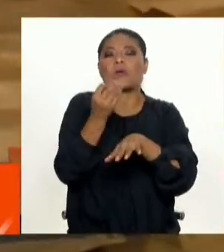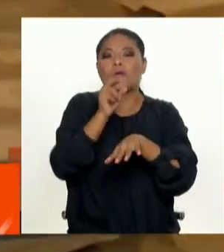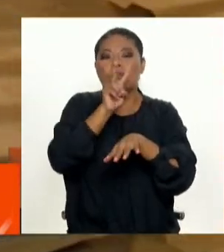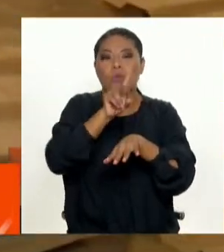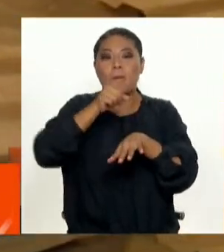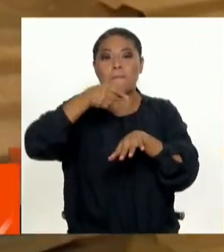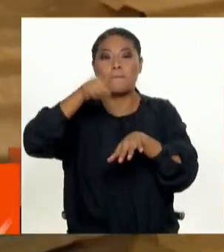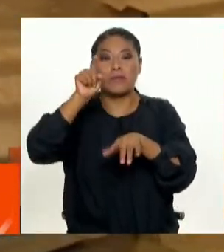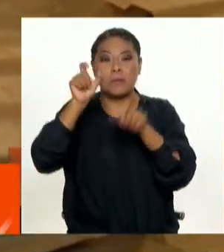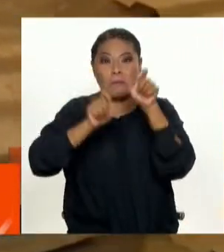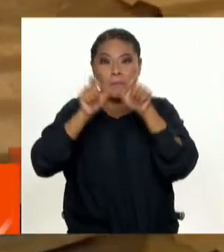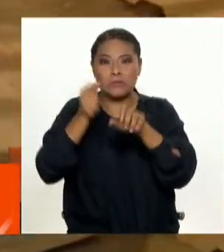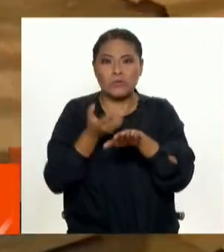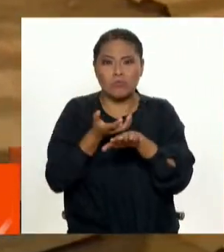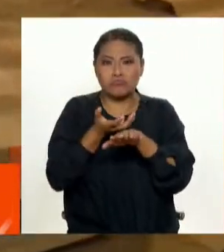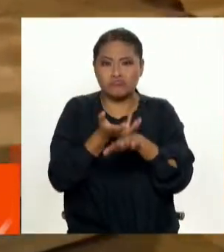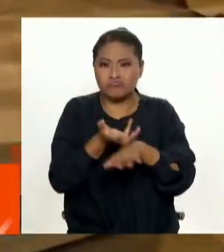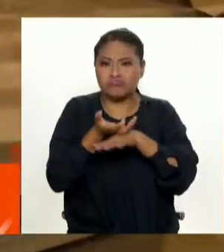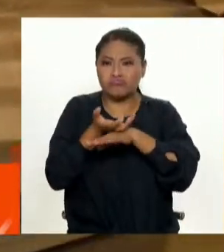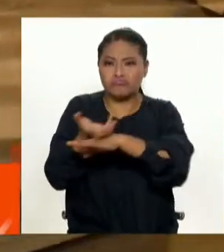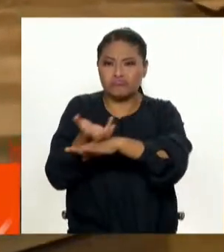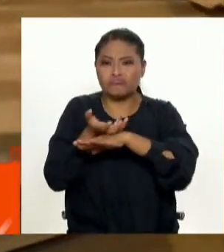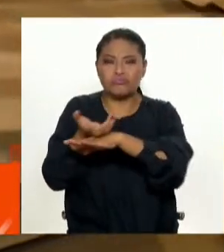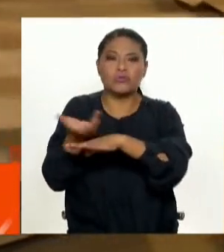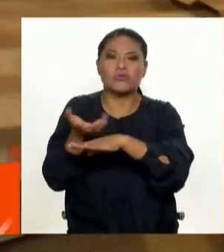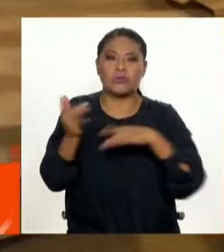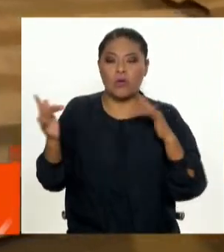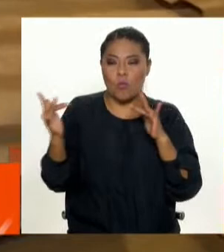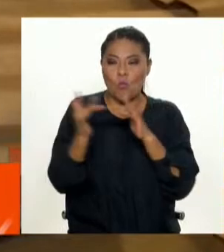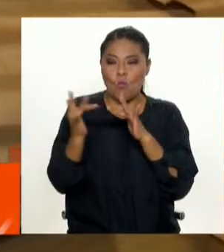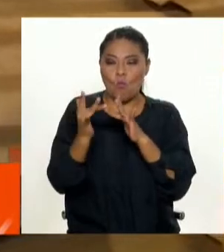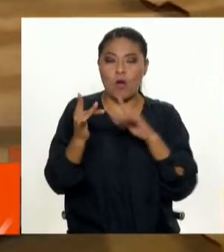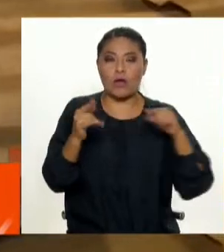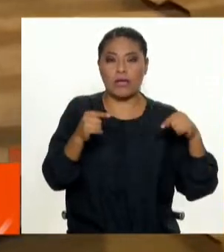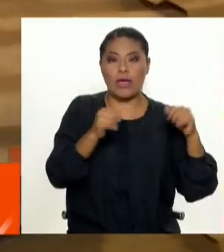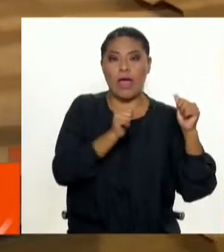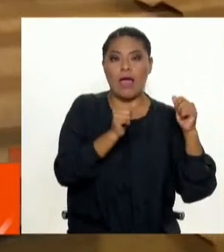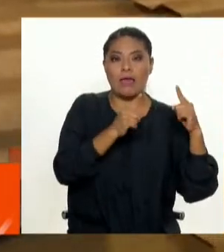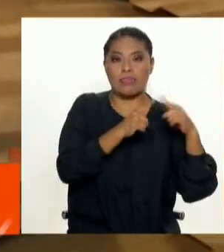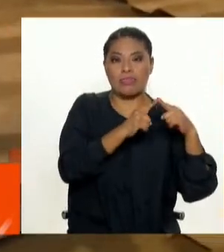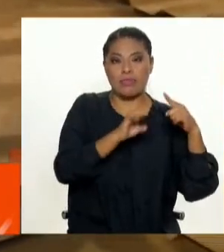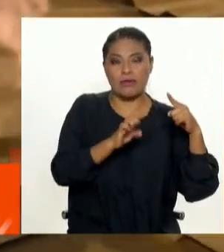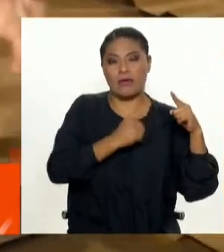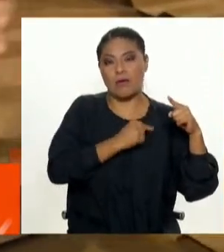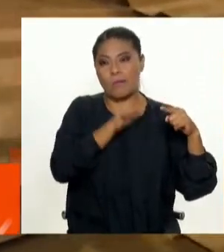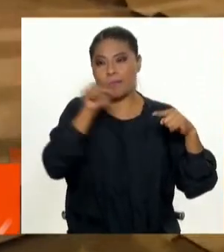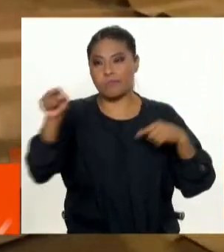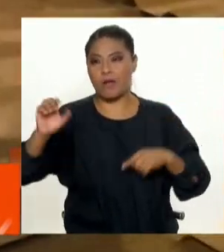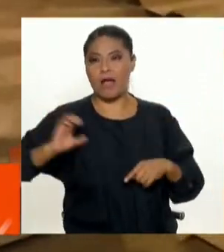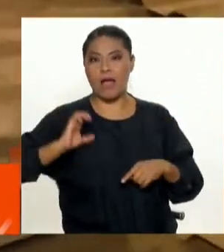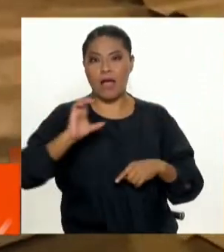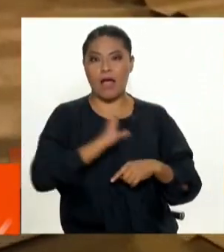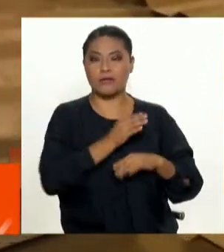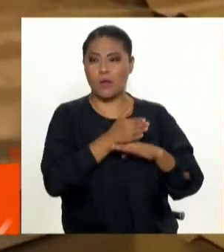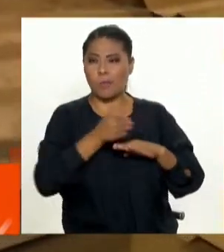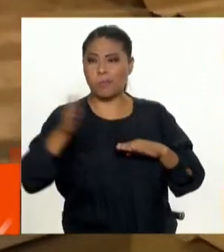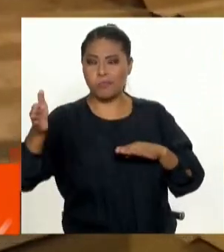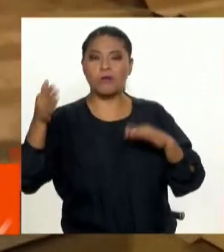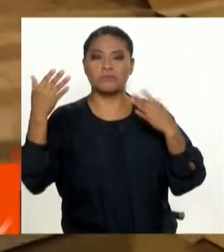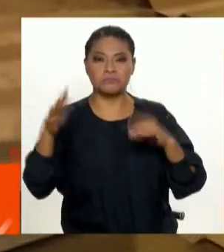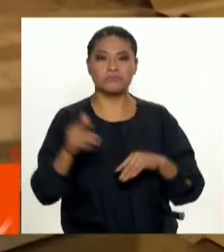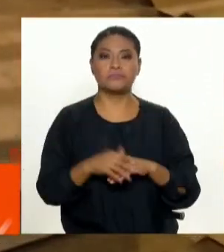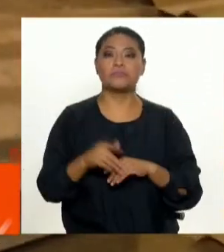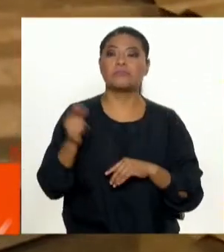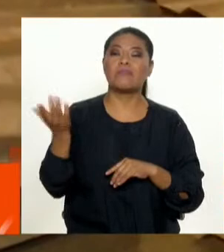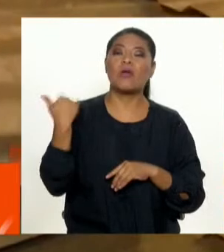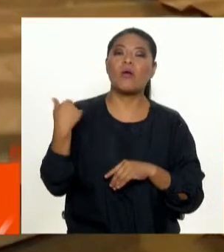Conate. Ese es el aspecto positivo. El lado contrario, o que se critica, es la demora en la obra que no ha cumplido los